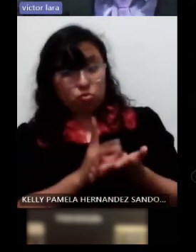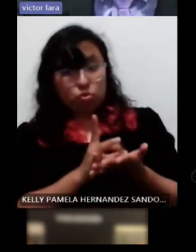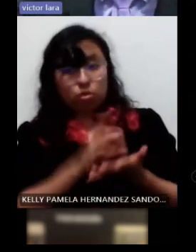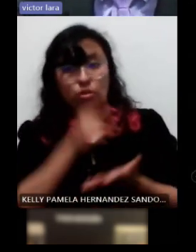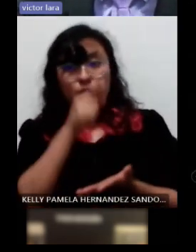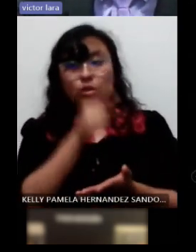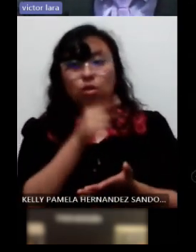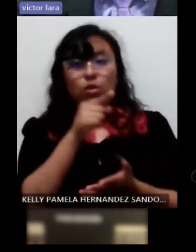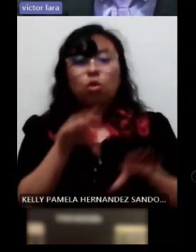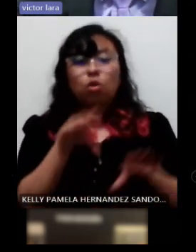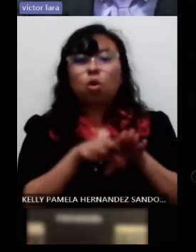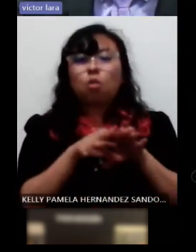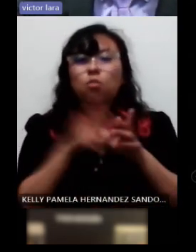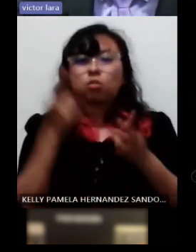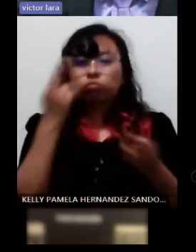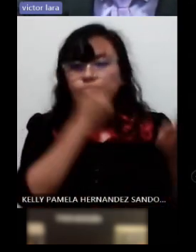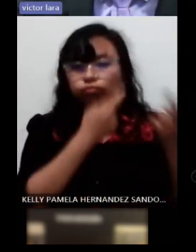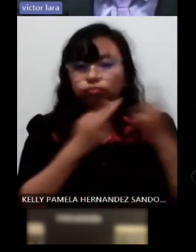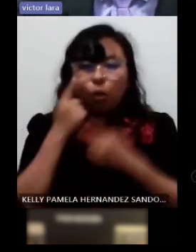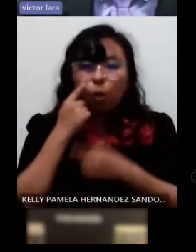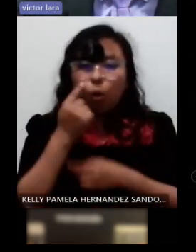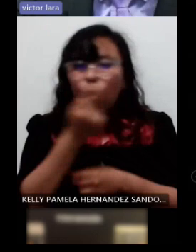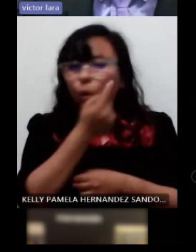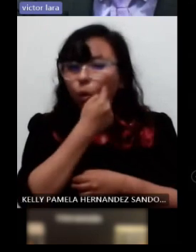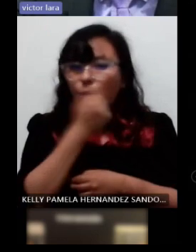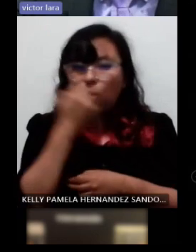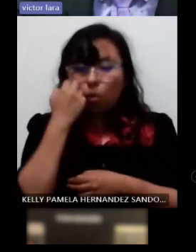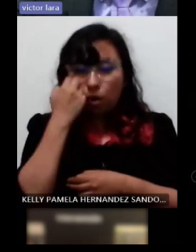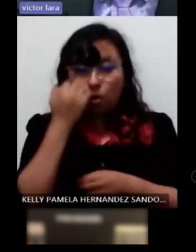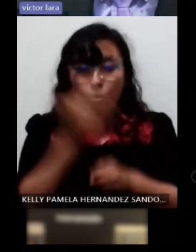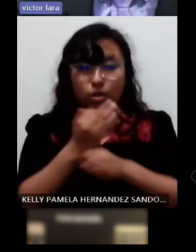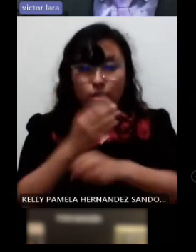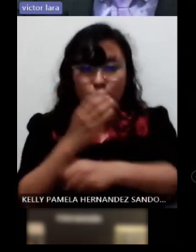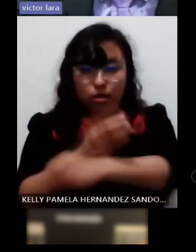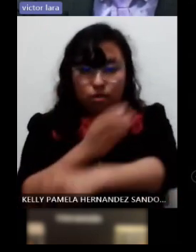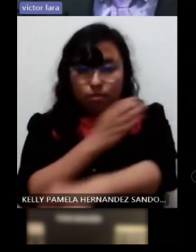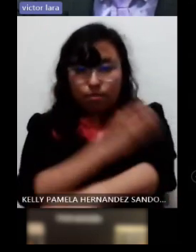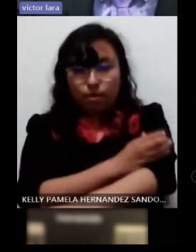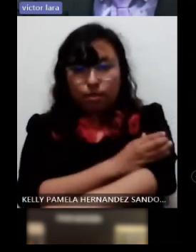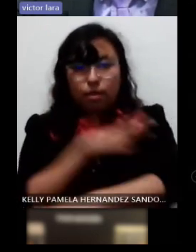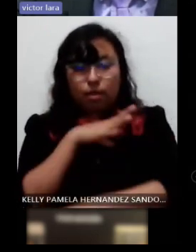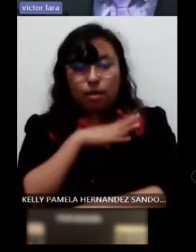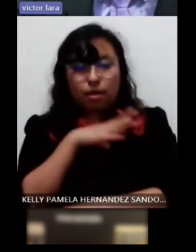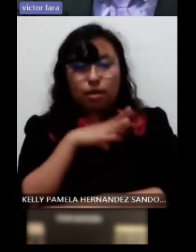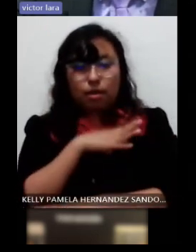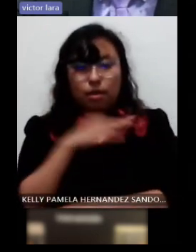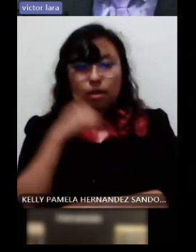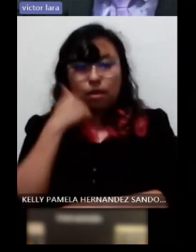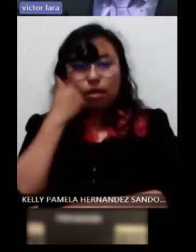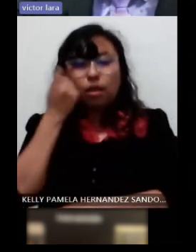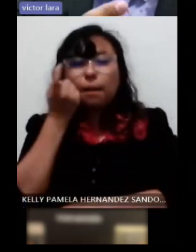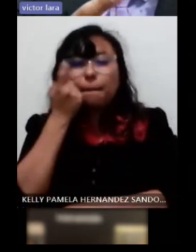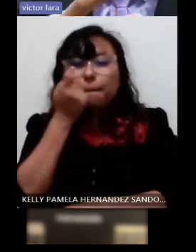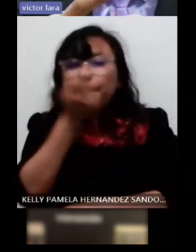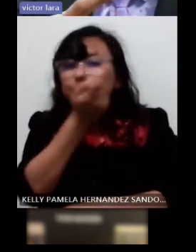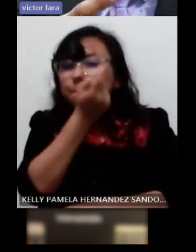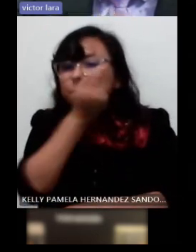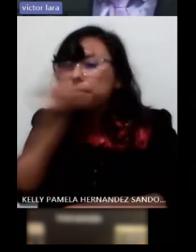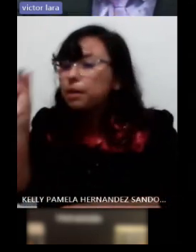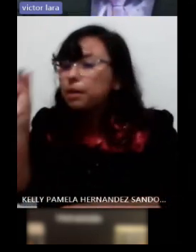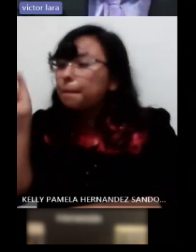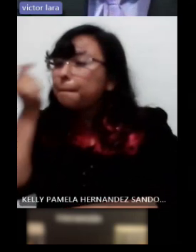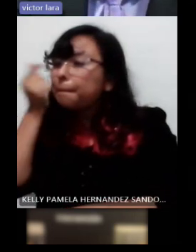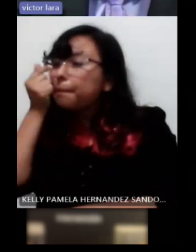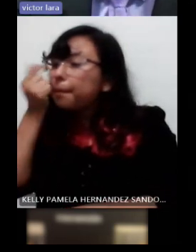personalizado como les decía aquí van a ver una compañera que está colocando un lente de contacto pues